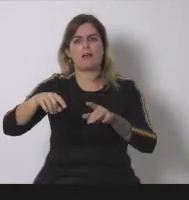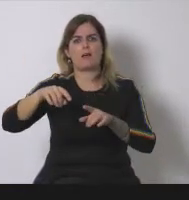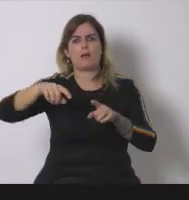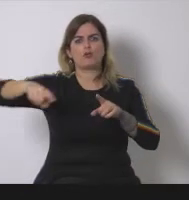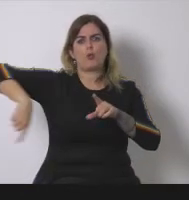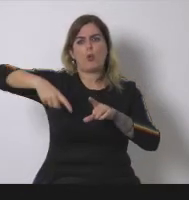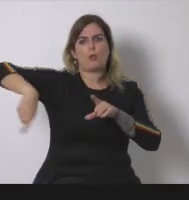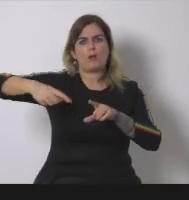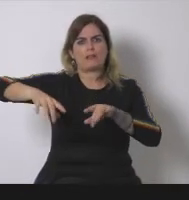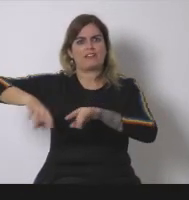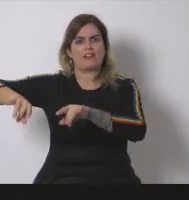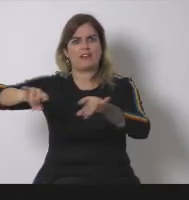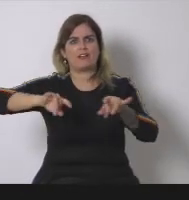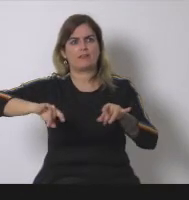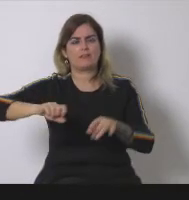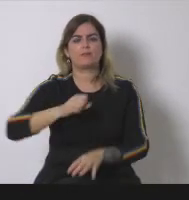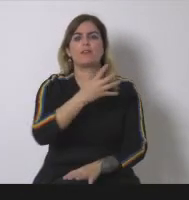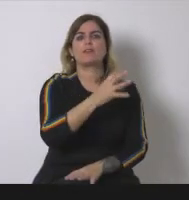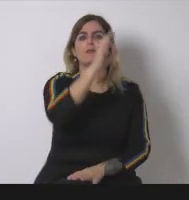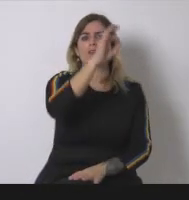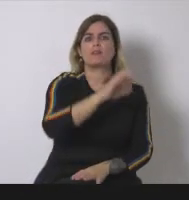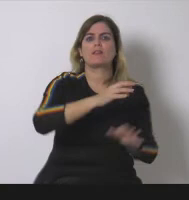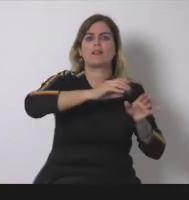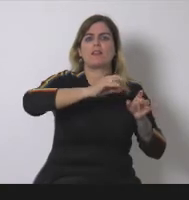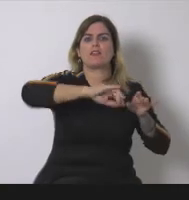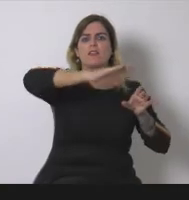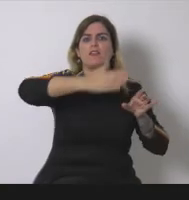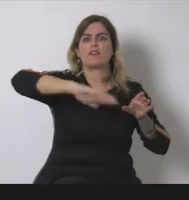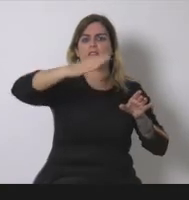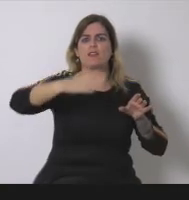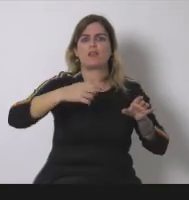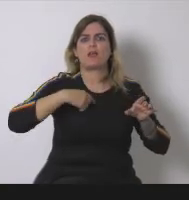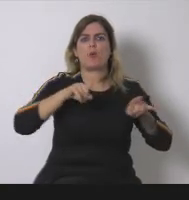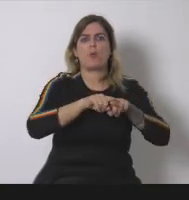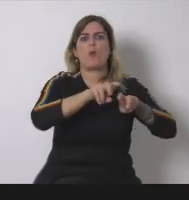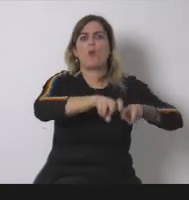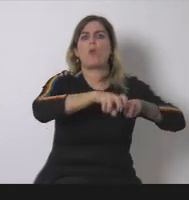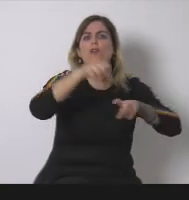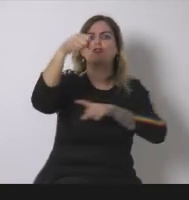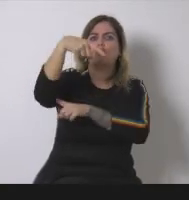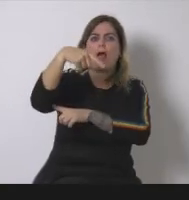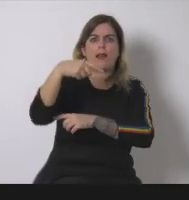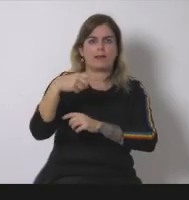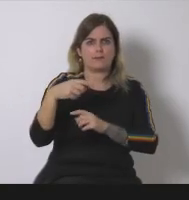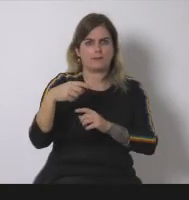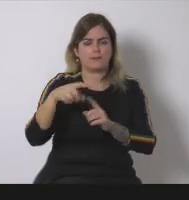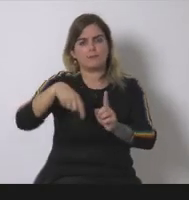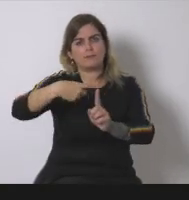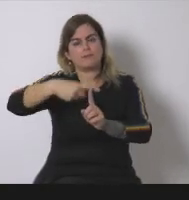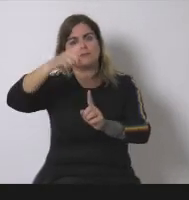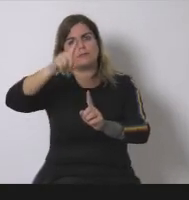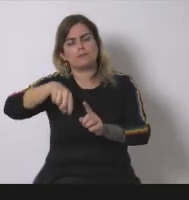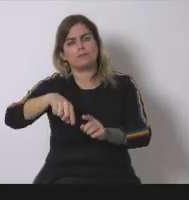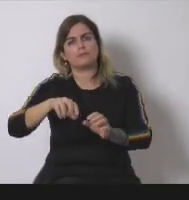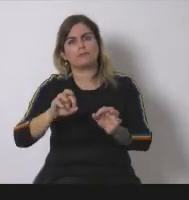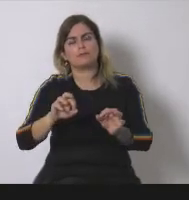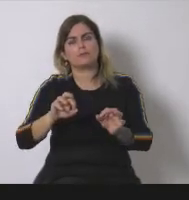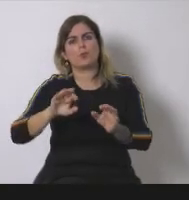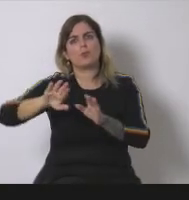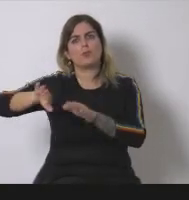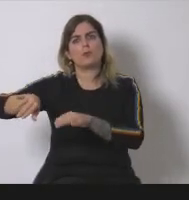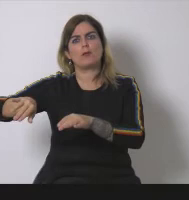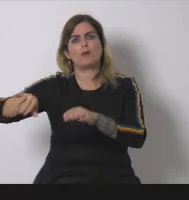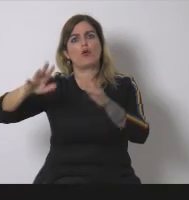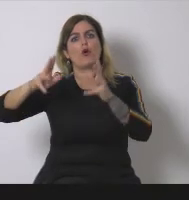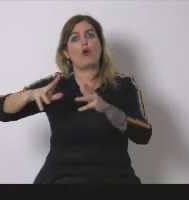terrestres y un 5% de los desiertos por huertos solares y para rematar y el autoconsumo instalado o la